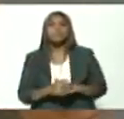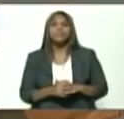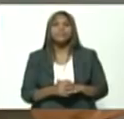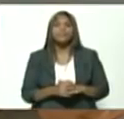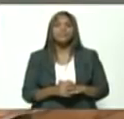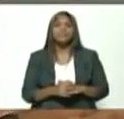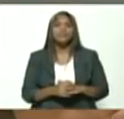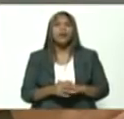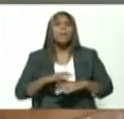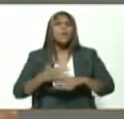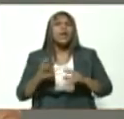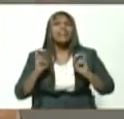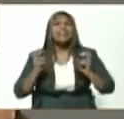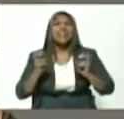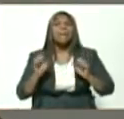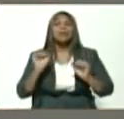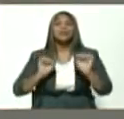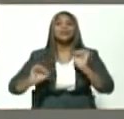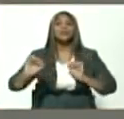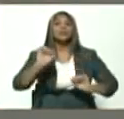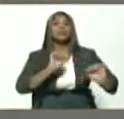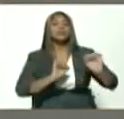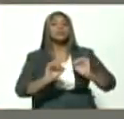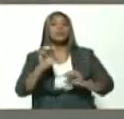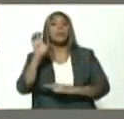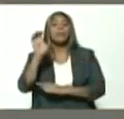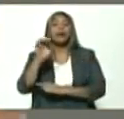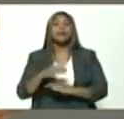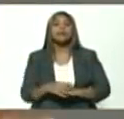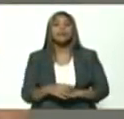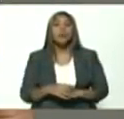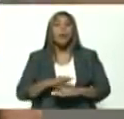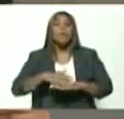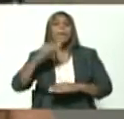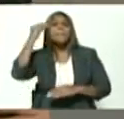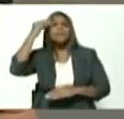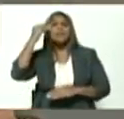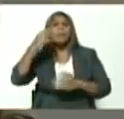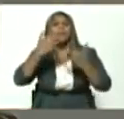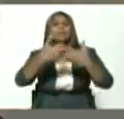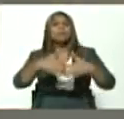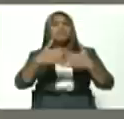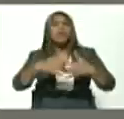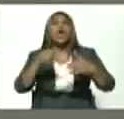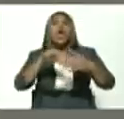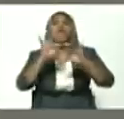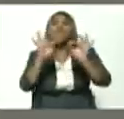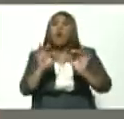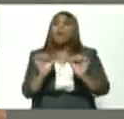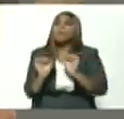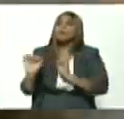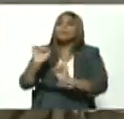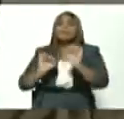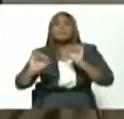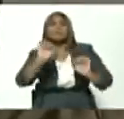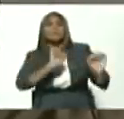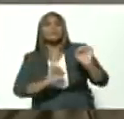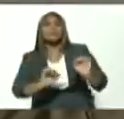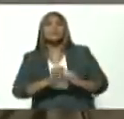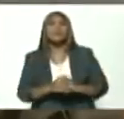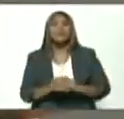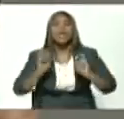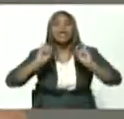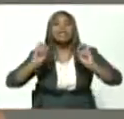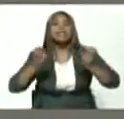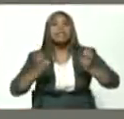por el tema de la defensa de la soberanía y la concepción de que la producción misma es una forma de defensa y que el tema